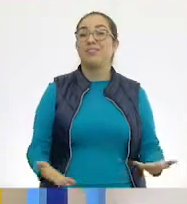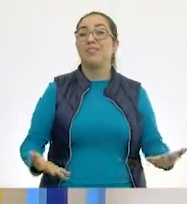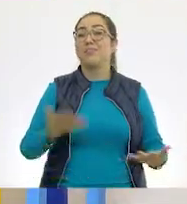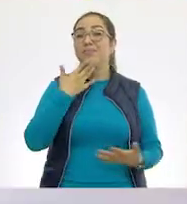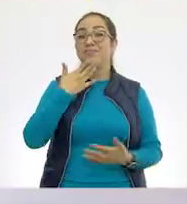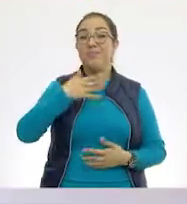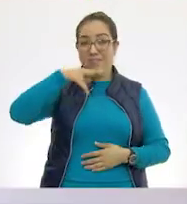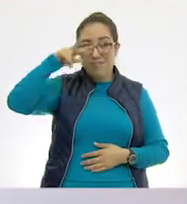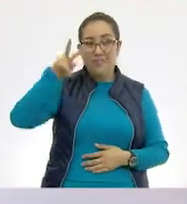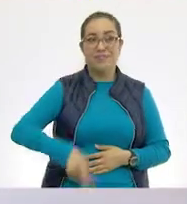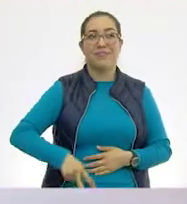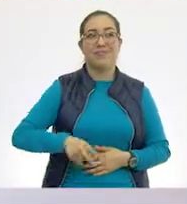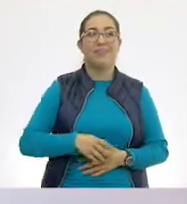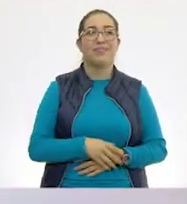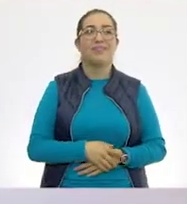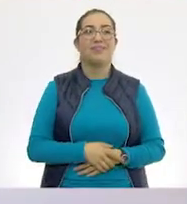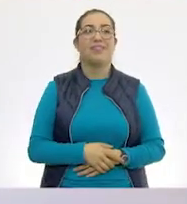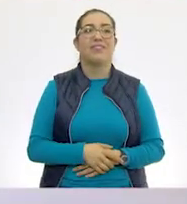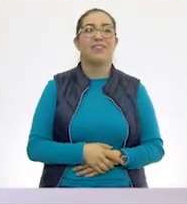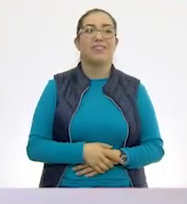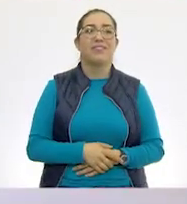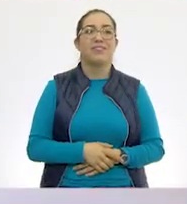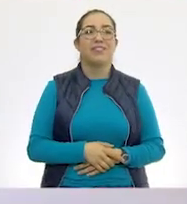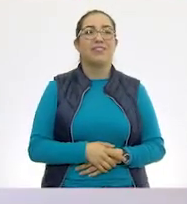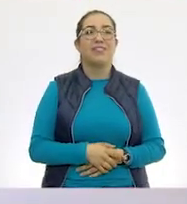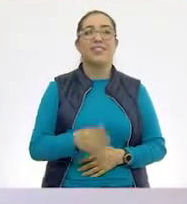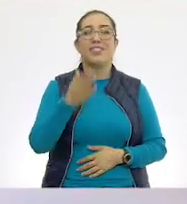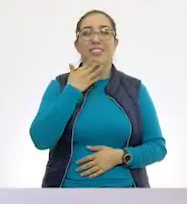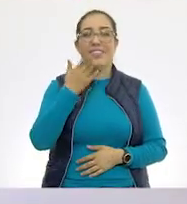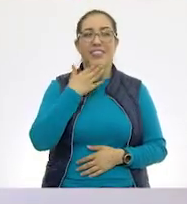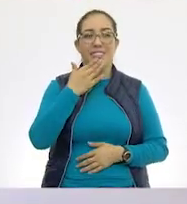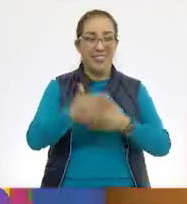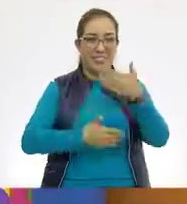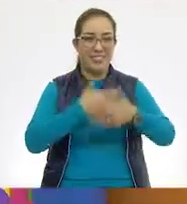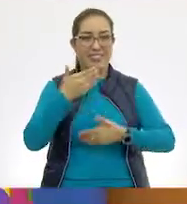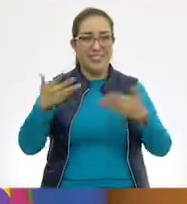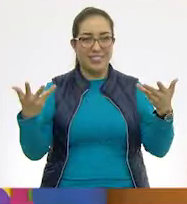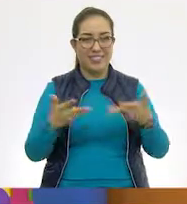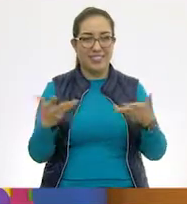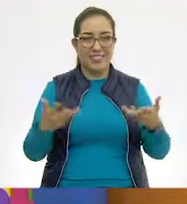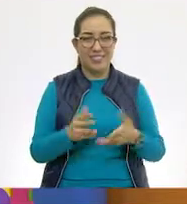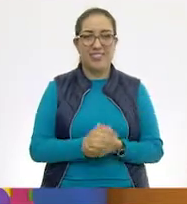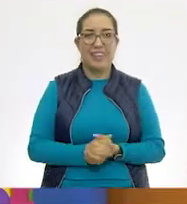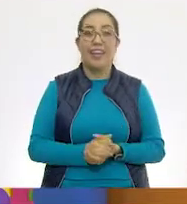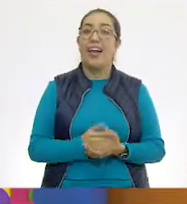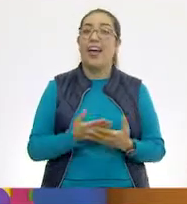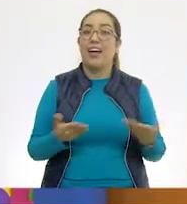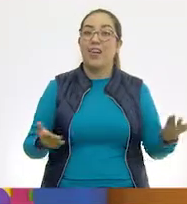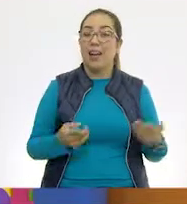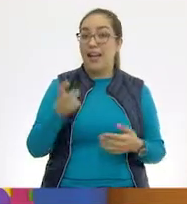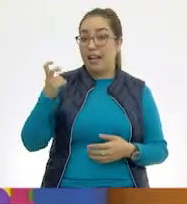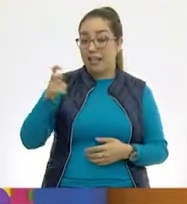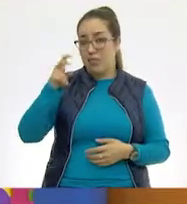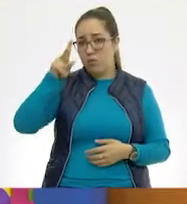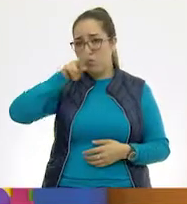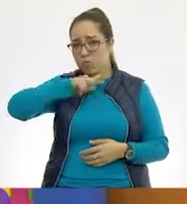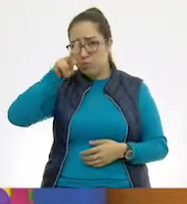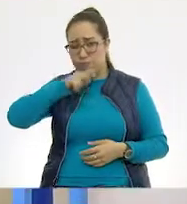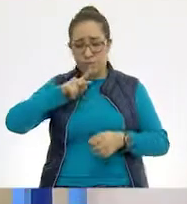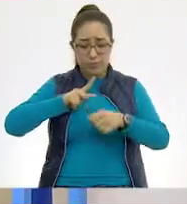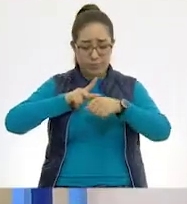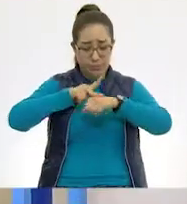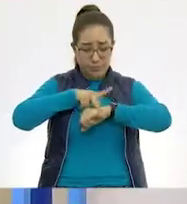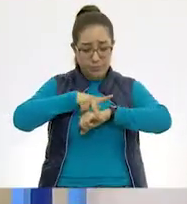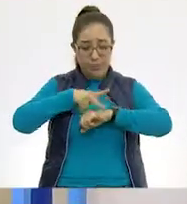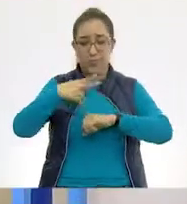¡Cierto! ¡Sí! Muy bien, equipo, lo estamos haciendo muy bien. Muy bien, ahora. Sí. Esta respiración se lleva a cabo en